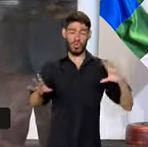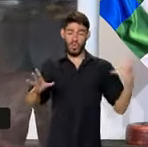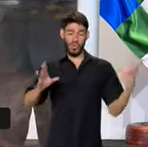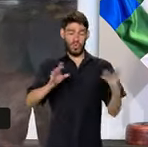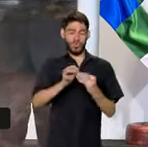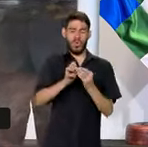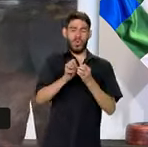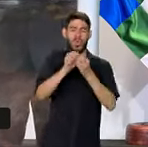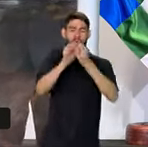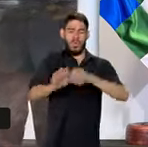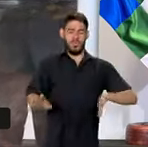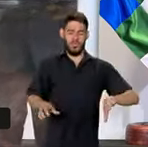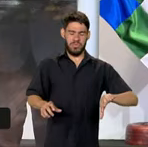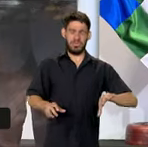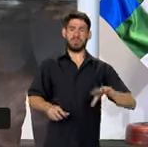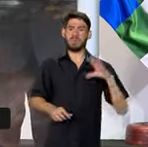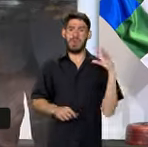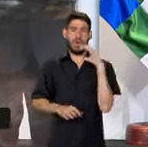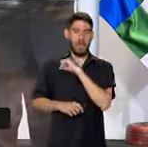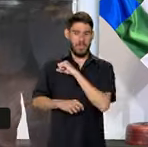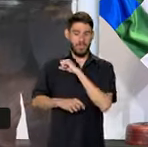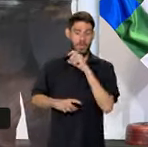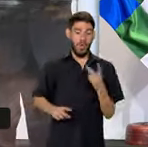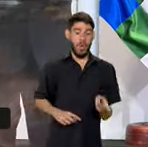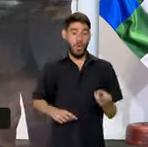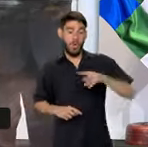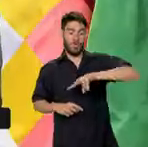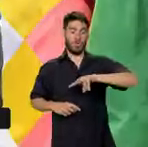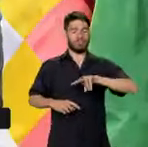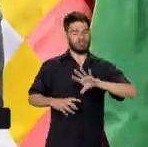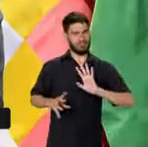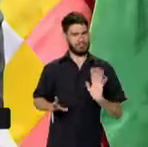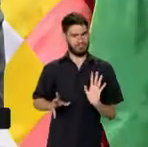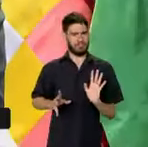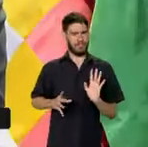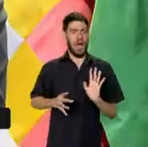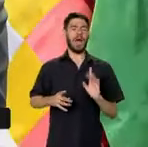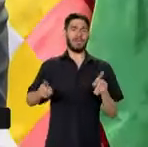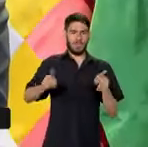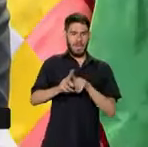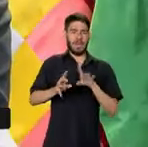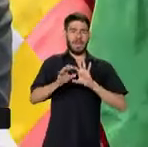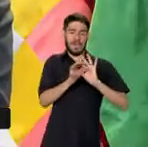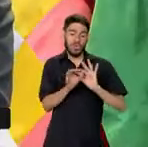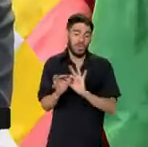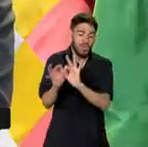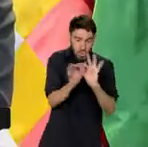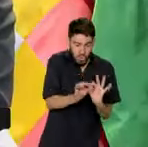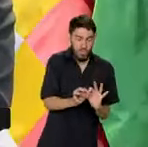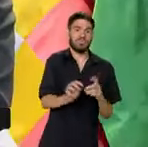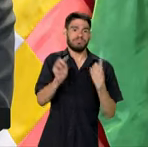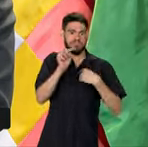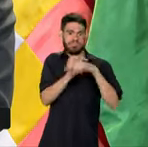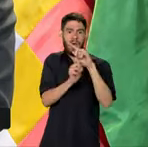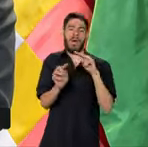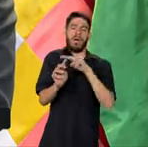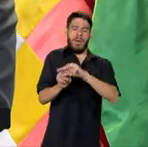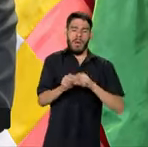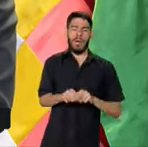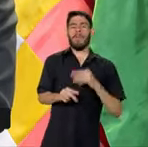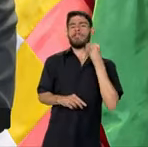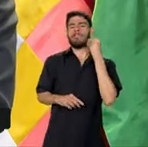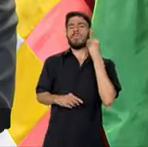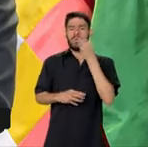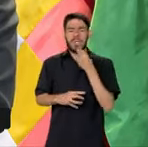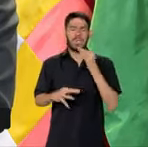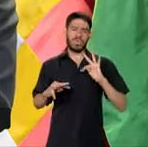sucumbir más rápidamente, al contrario, al contrario, cuando estamos juntos. Por eso es importante esta troca